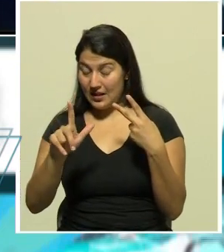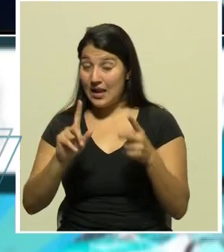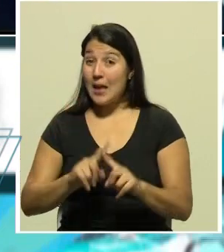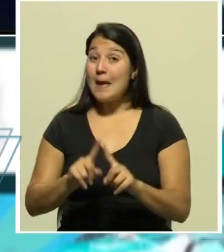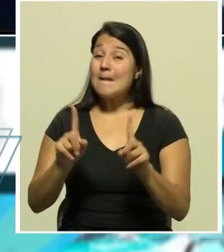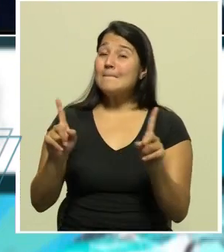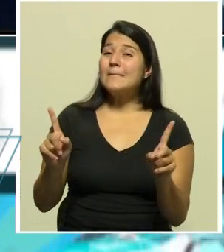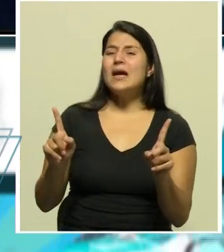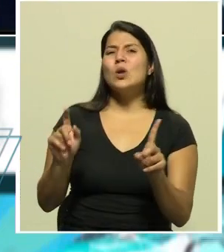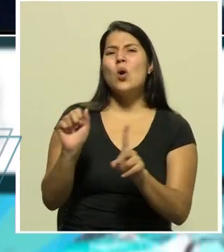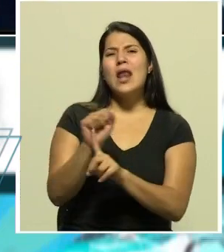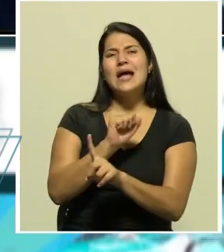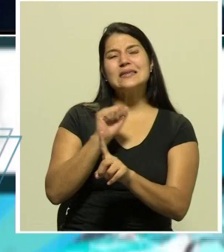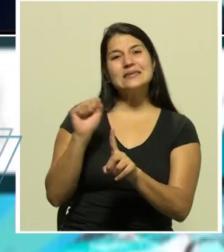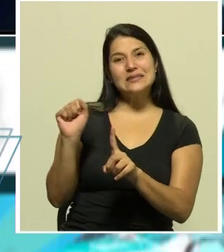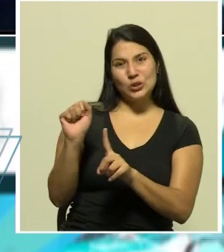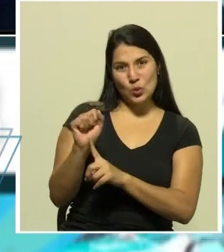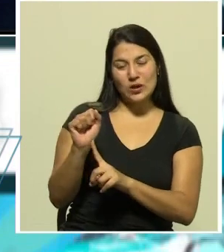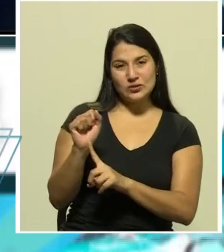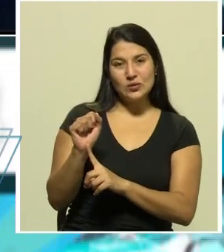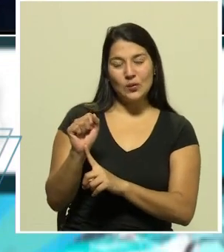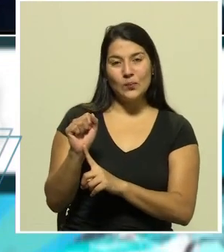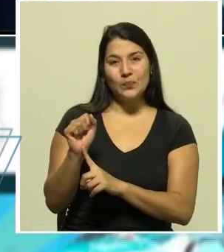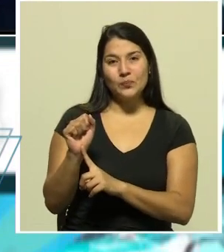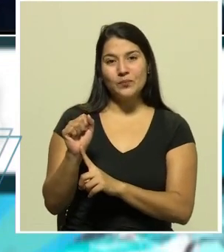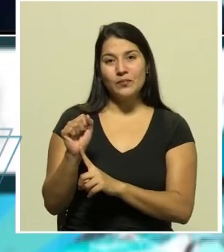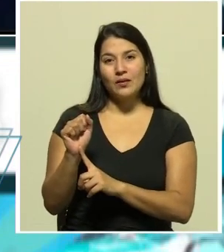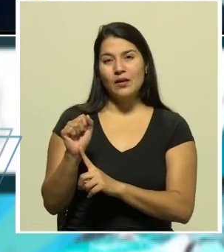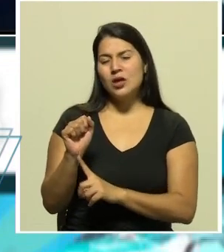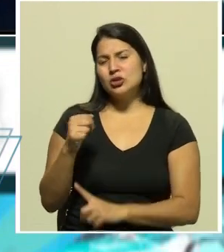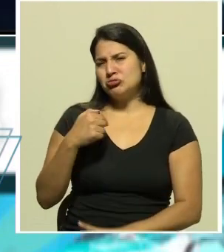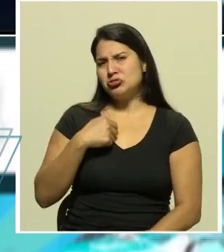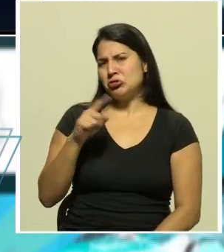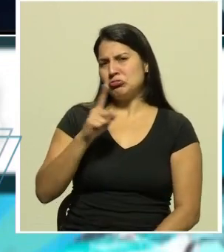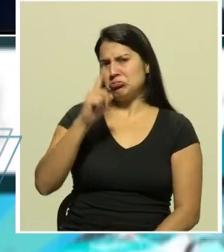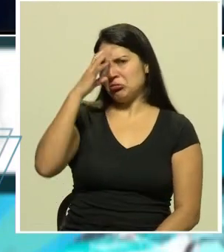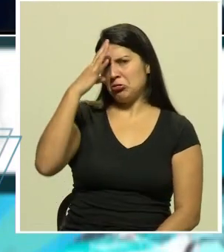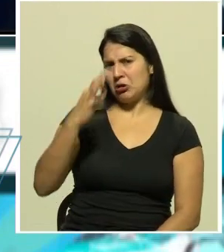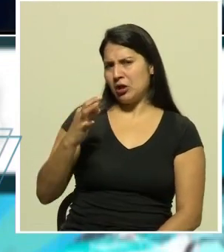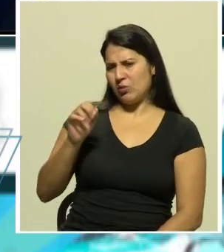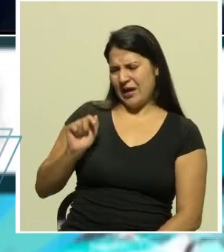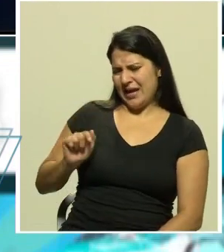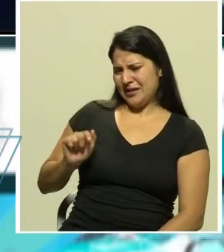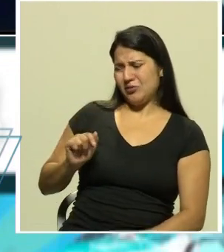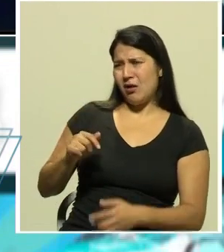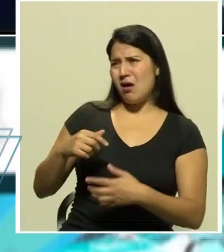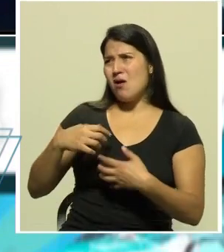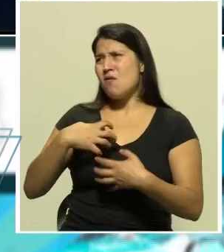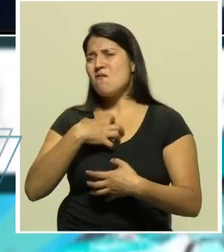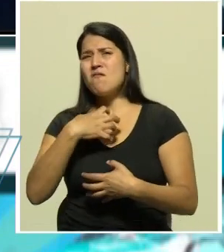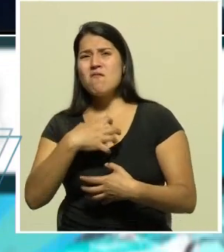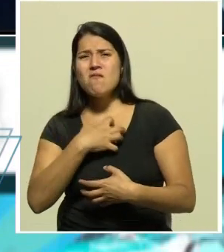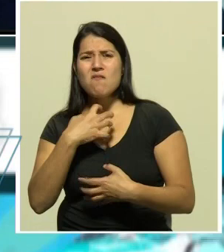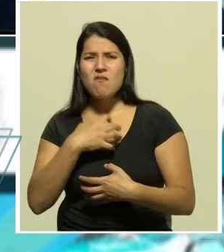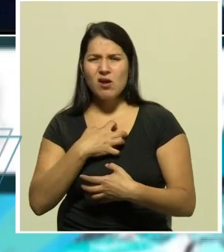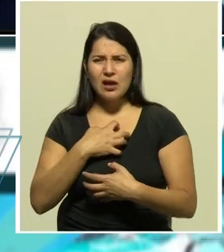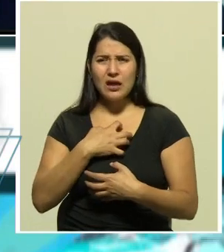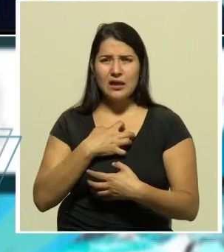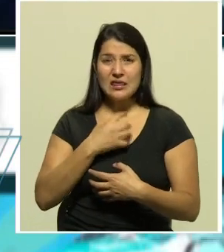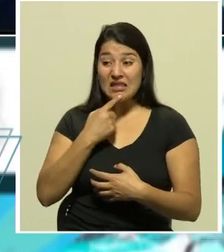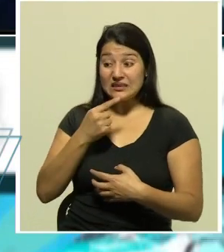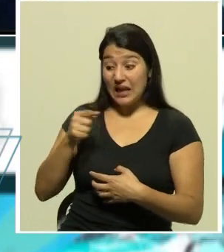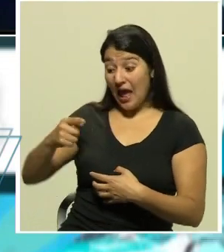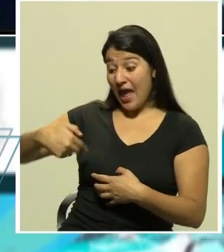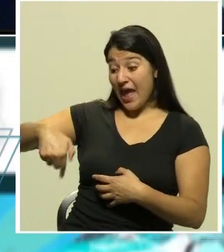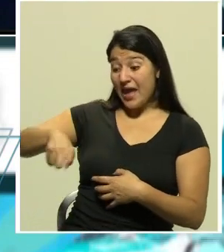la situación como tal no creo que haya llegado a ese nivel de que pudiéramos hablar de un entorpecimiento